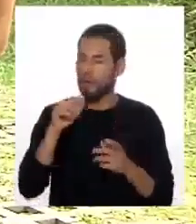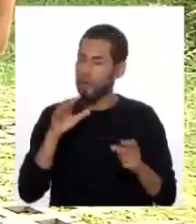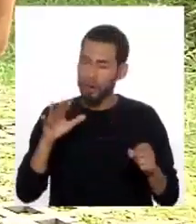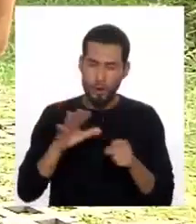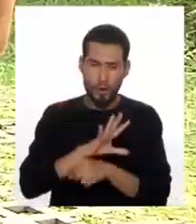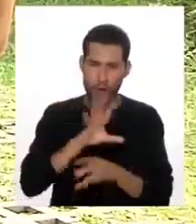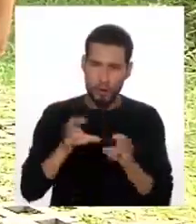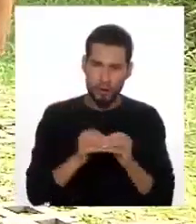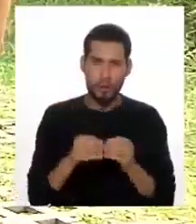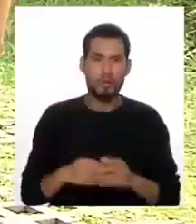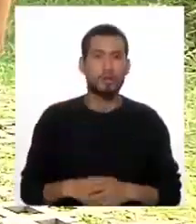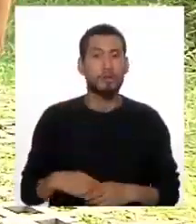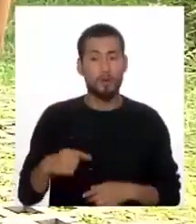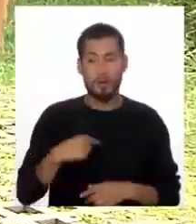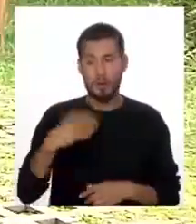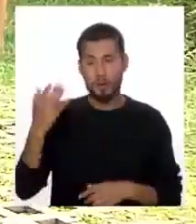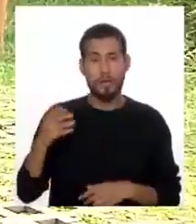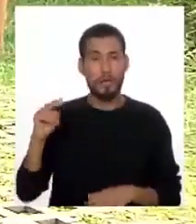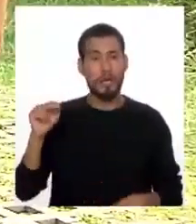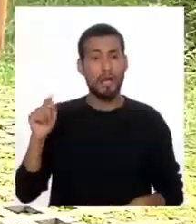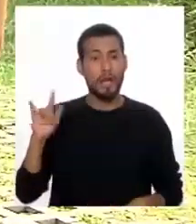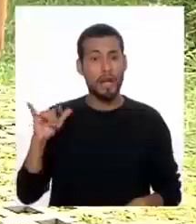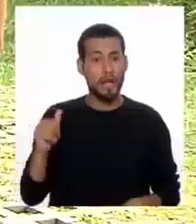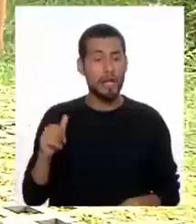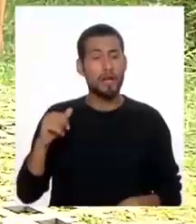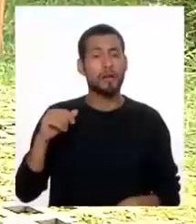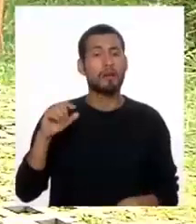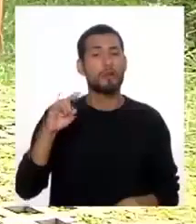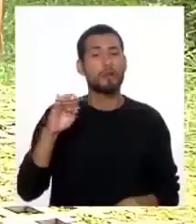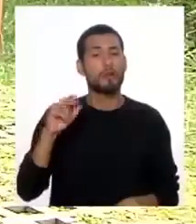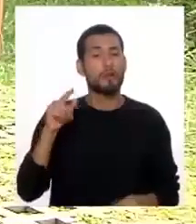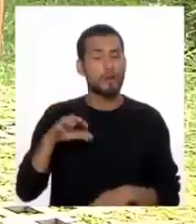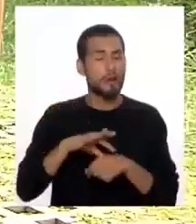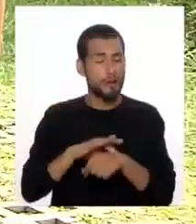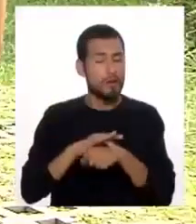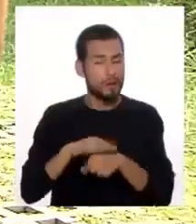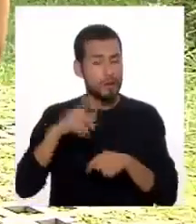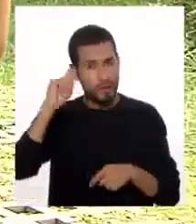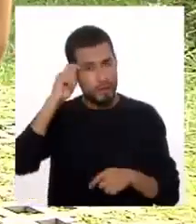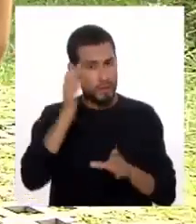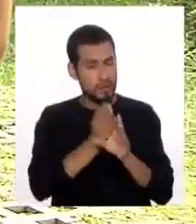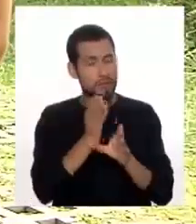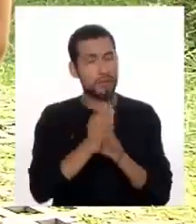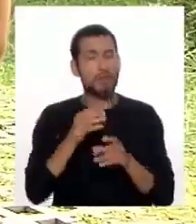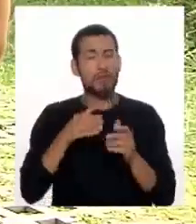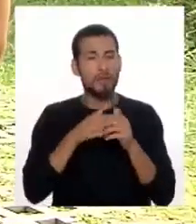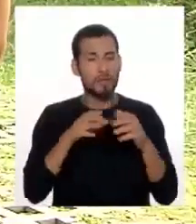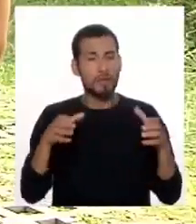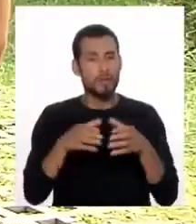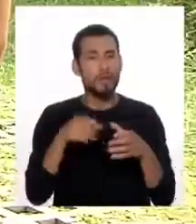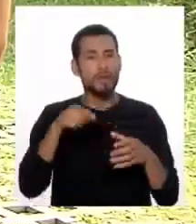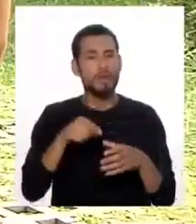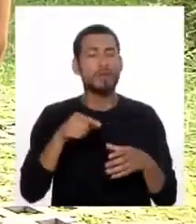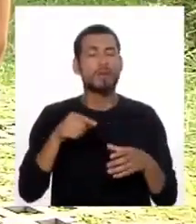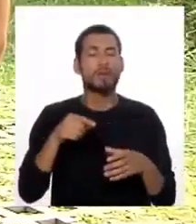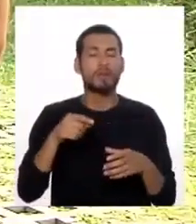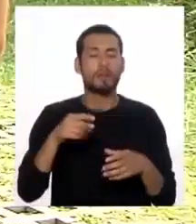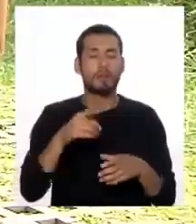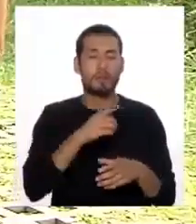Estoy acompañada de Natalia Ascurra, médica psiquiatra de la Dirección de Salud Mental del